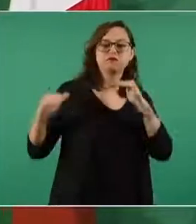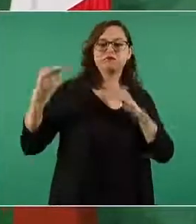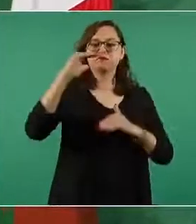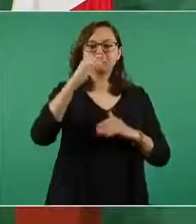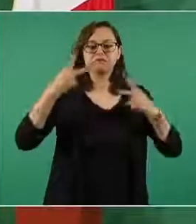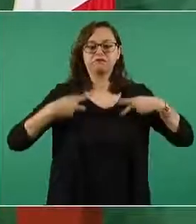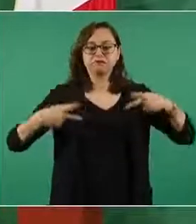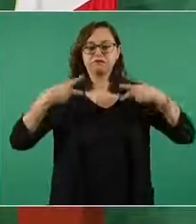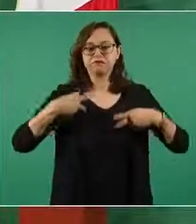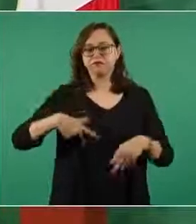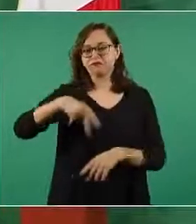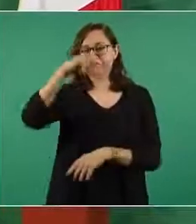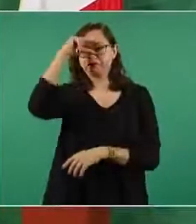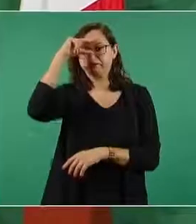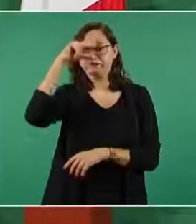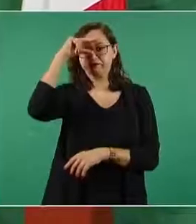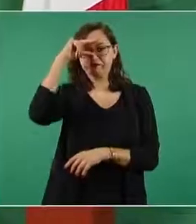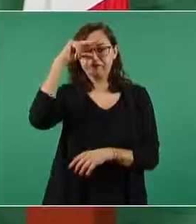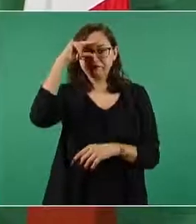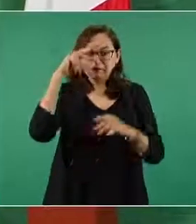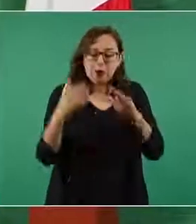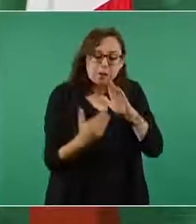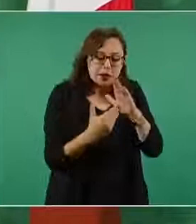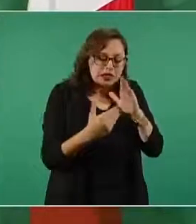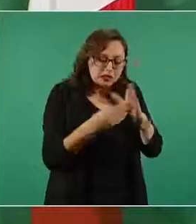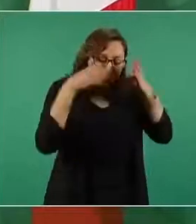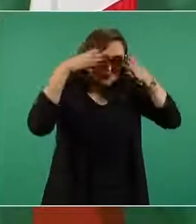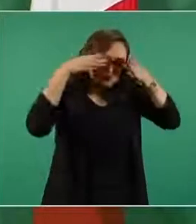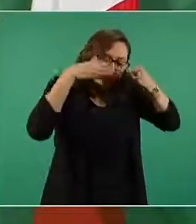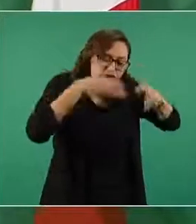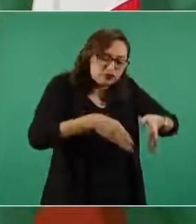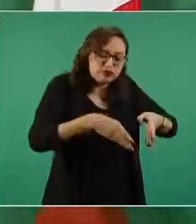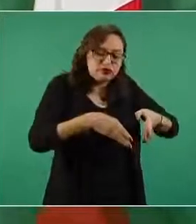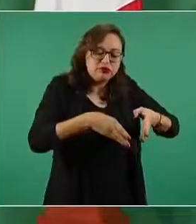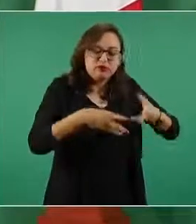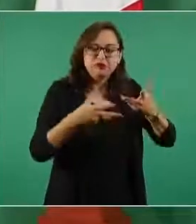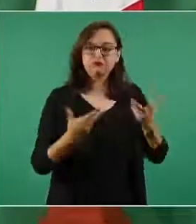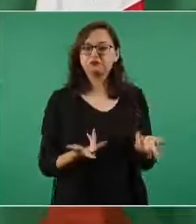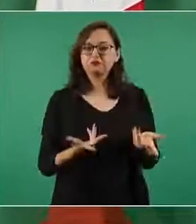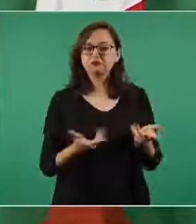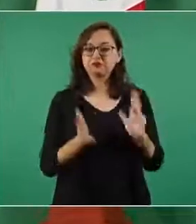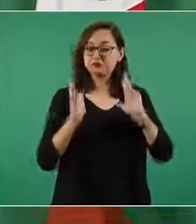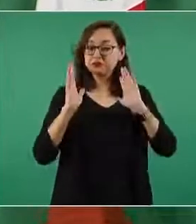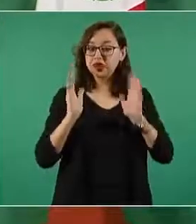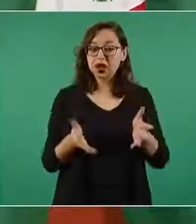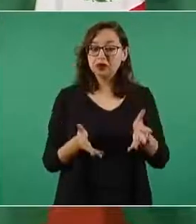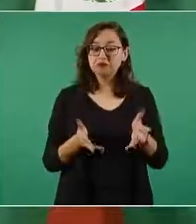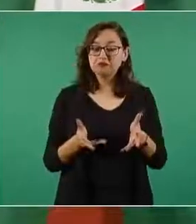los intelectuales orgánicos que tenían que